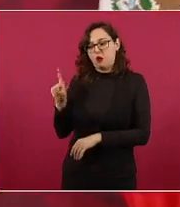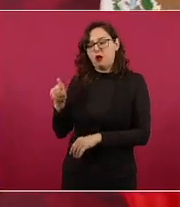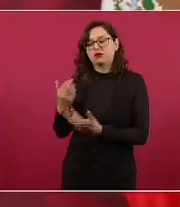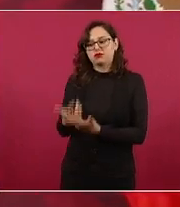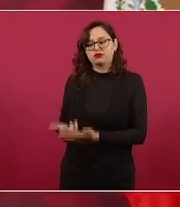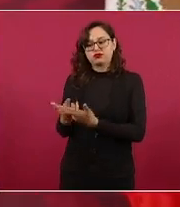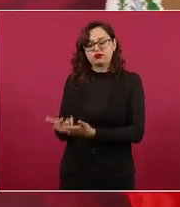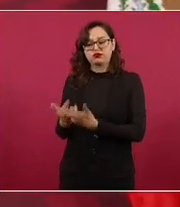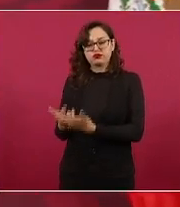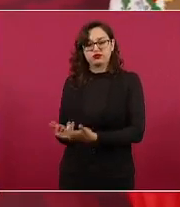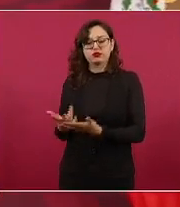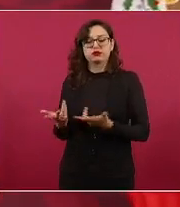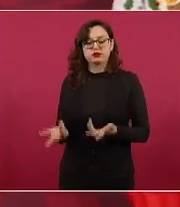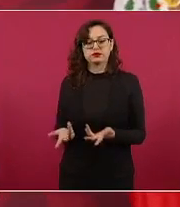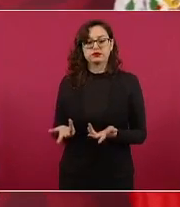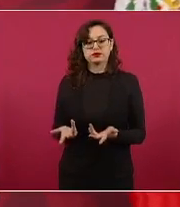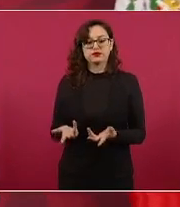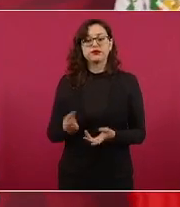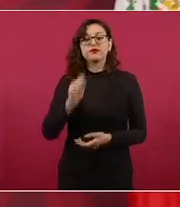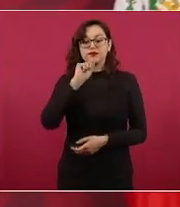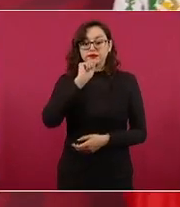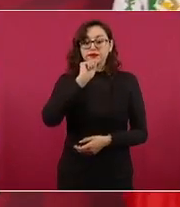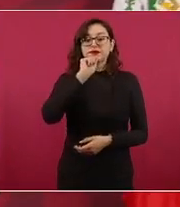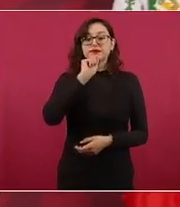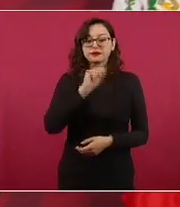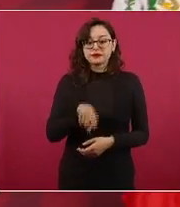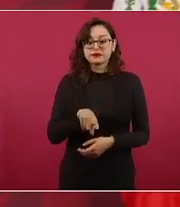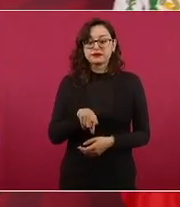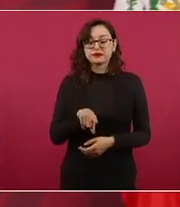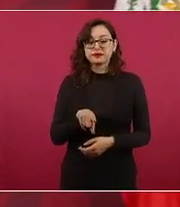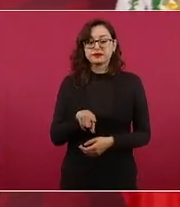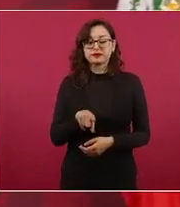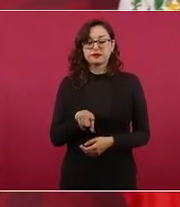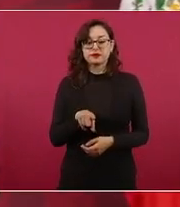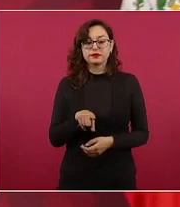y que también se tecnifique